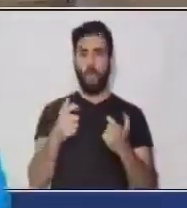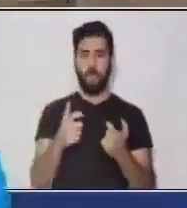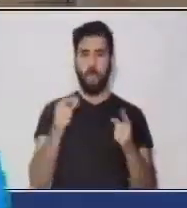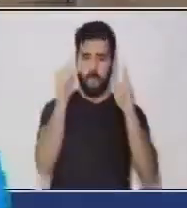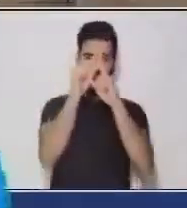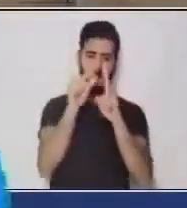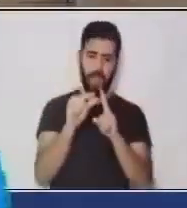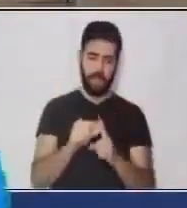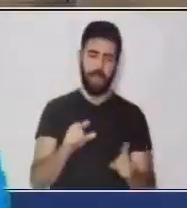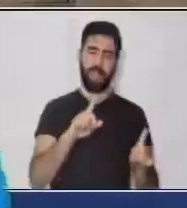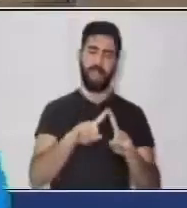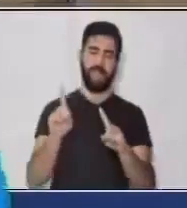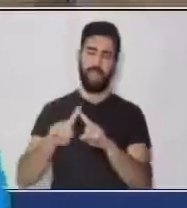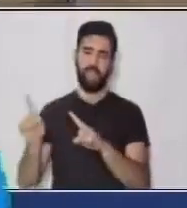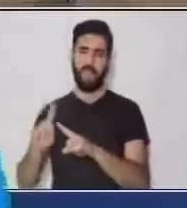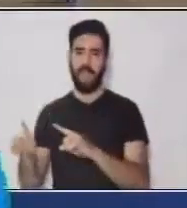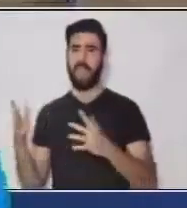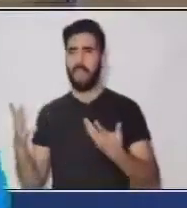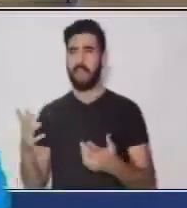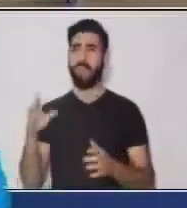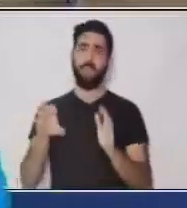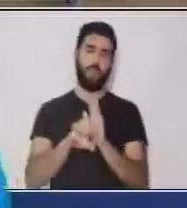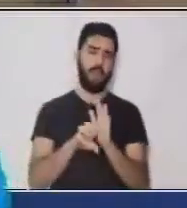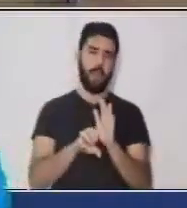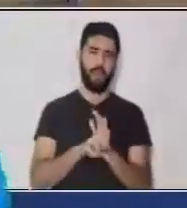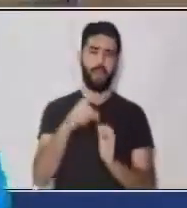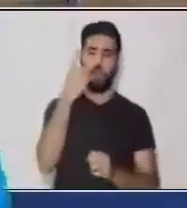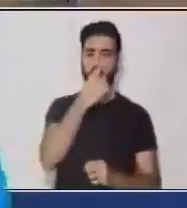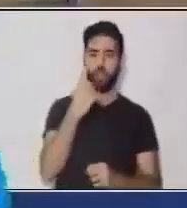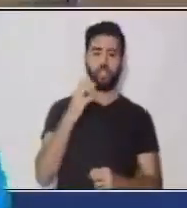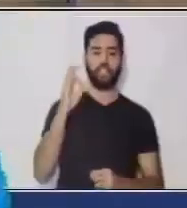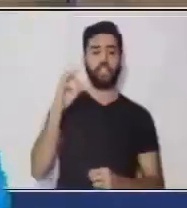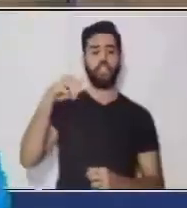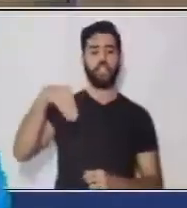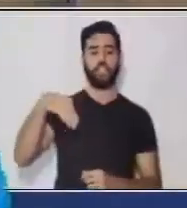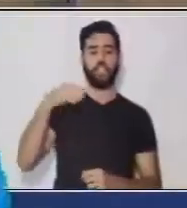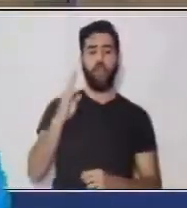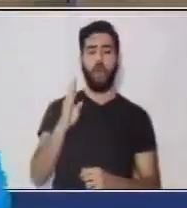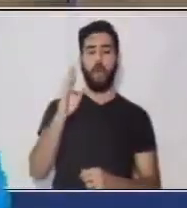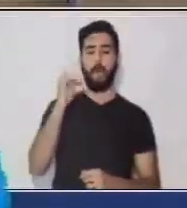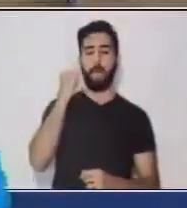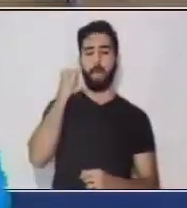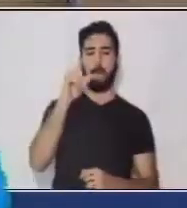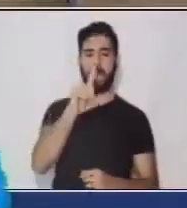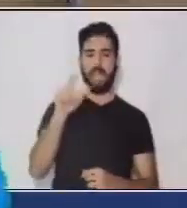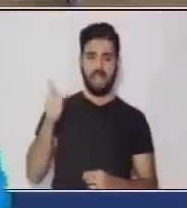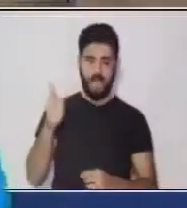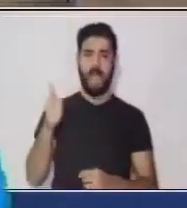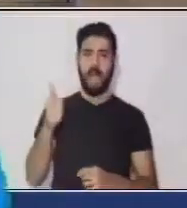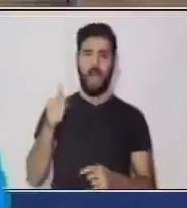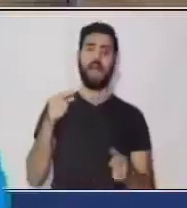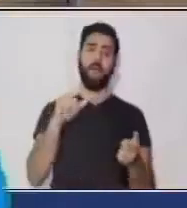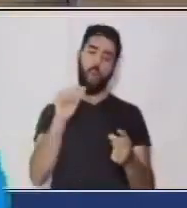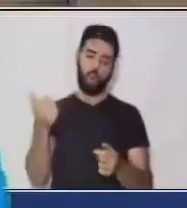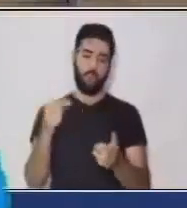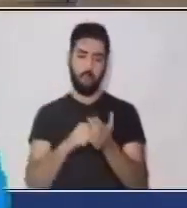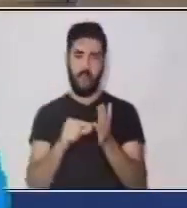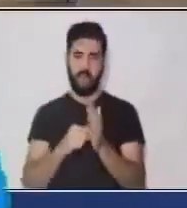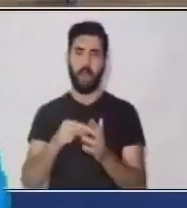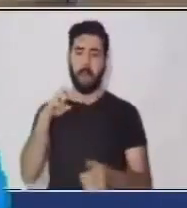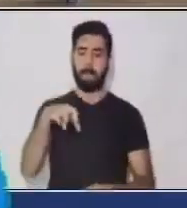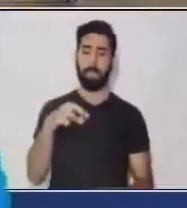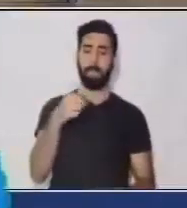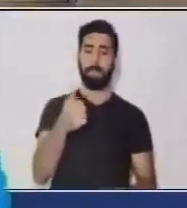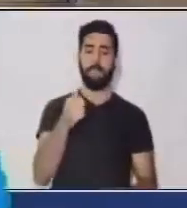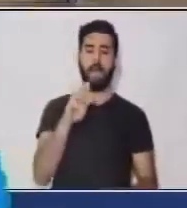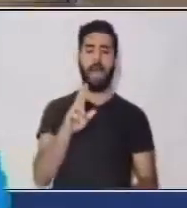otro tipo de palabras, ¿verdad? Sombrilla y paraguas. Pero, ¿en qué momento nosotros la utilizamos? En los párrafos. Cuando